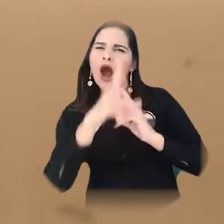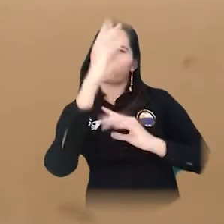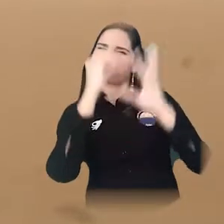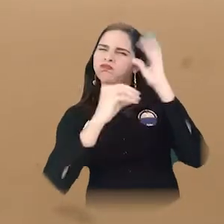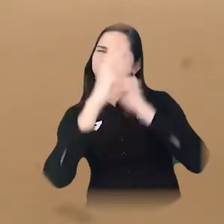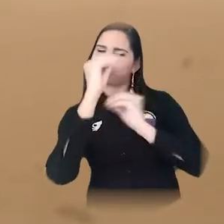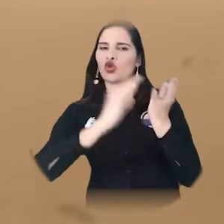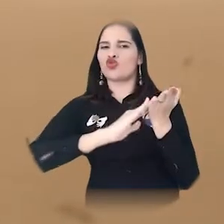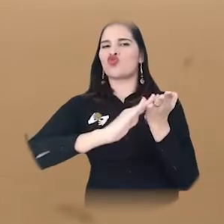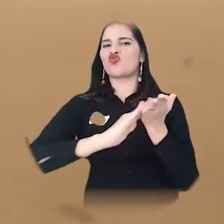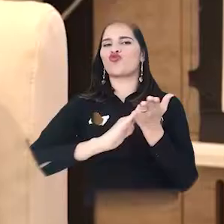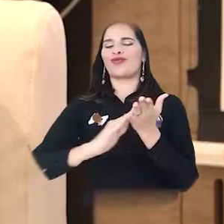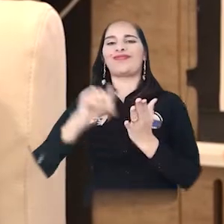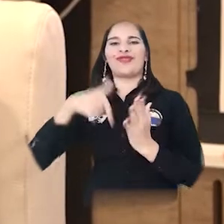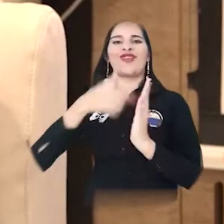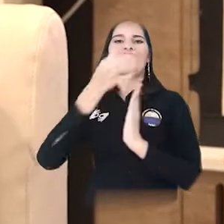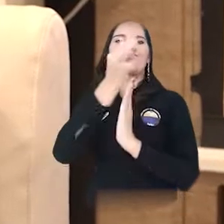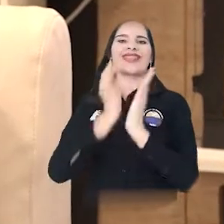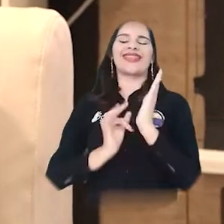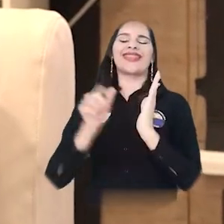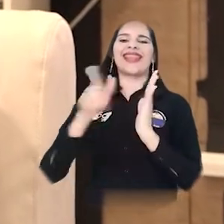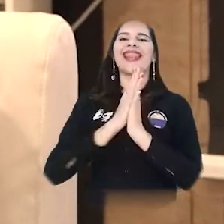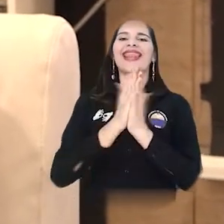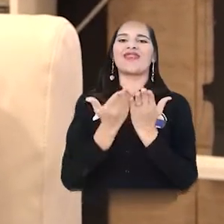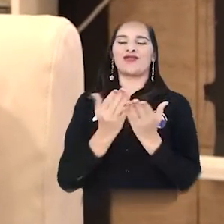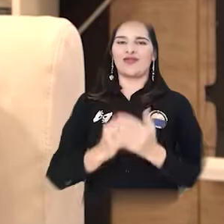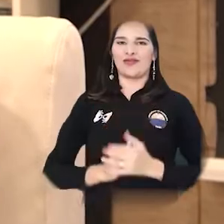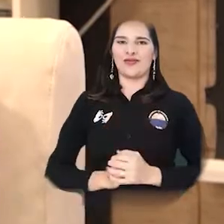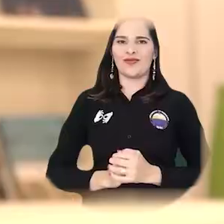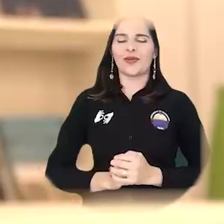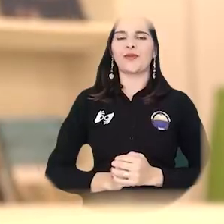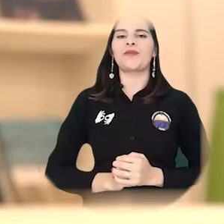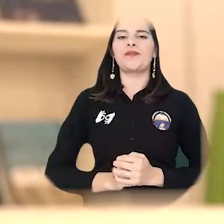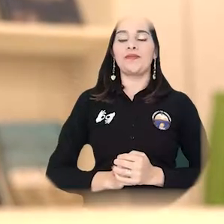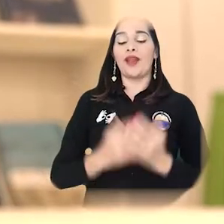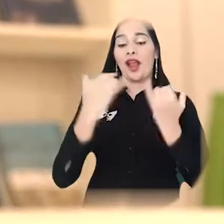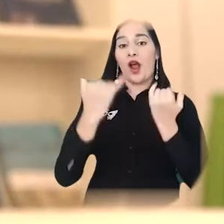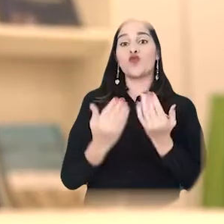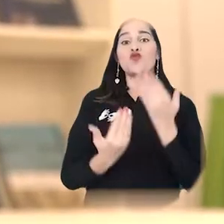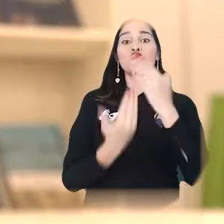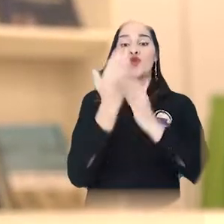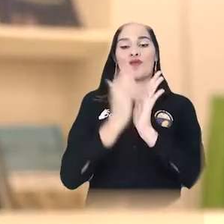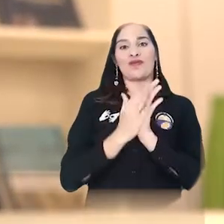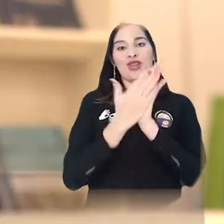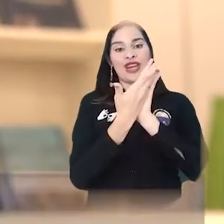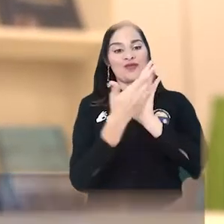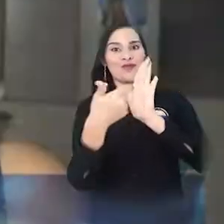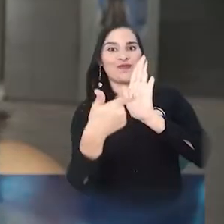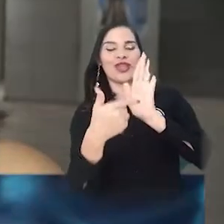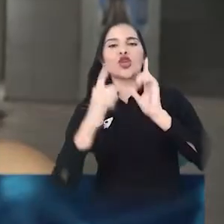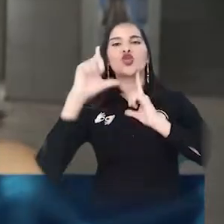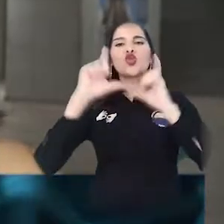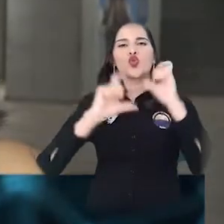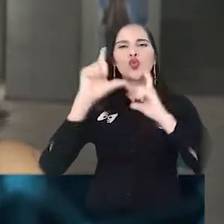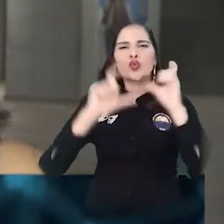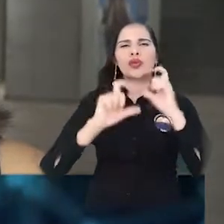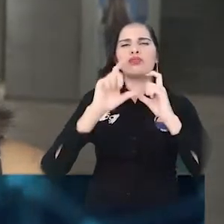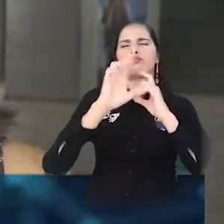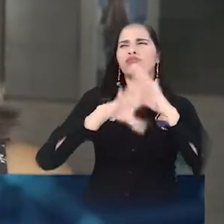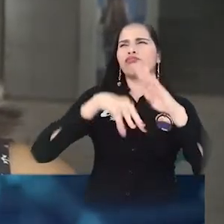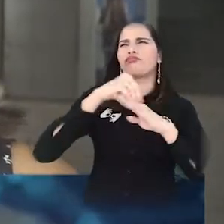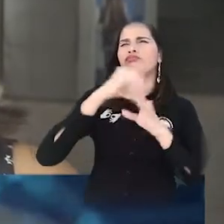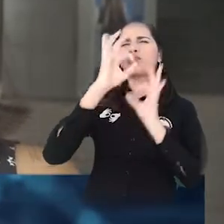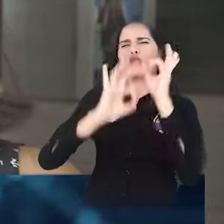de la tesis de este libro. El lanzamiento de textos fundamentales. Presentamos el libro de turismo sostenible, 10 consejos para